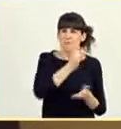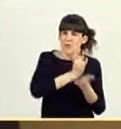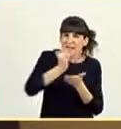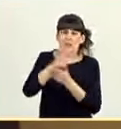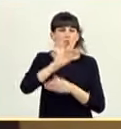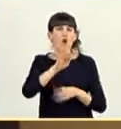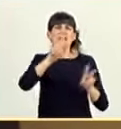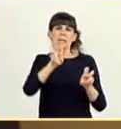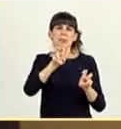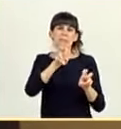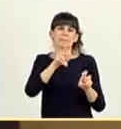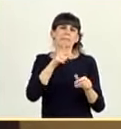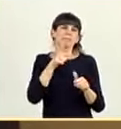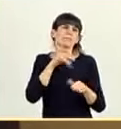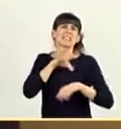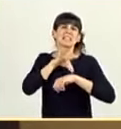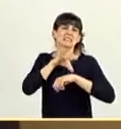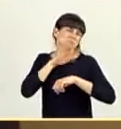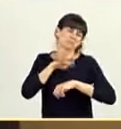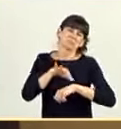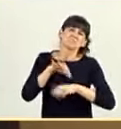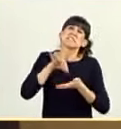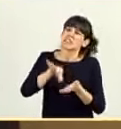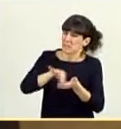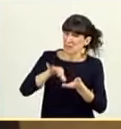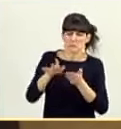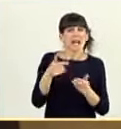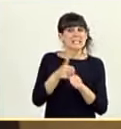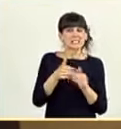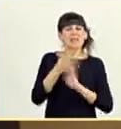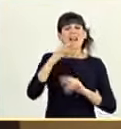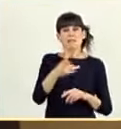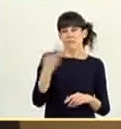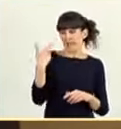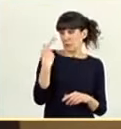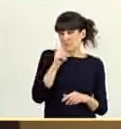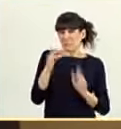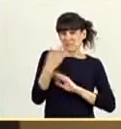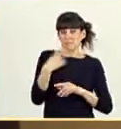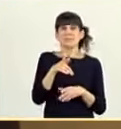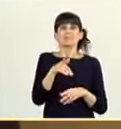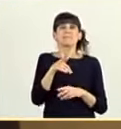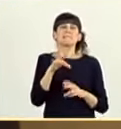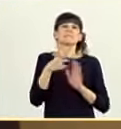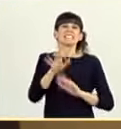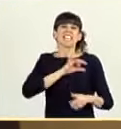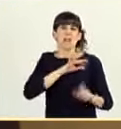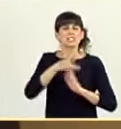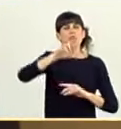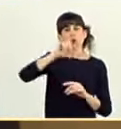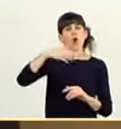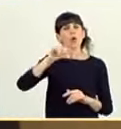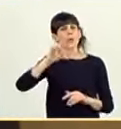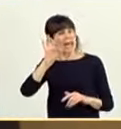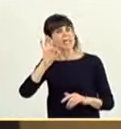asistencial. Mire, hace unas semanas, de la mano de los senadores de este grupo parlamentario, Robert Massi y Ana